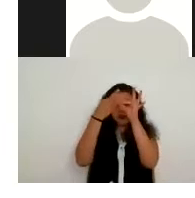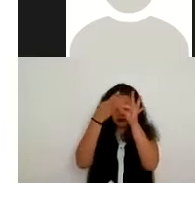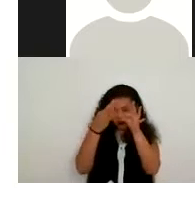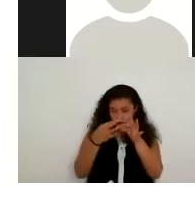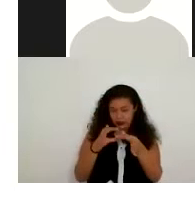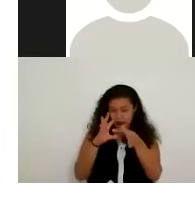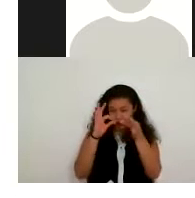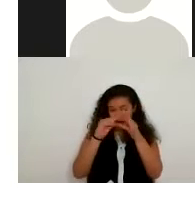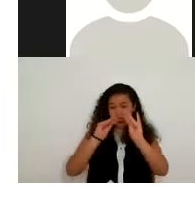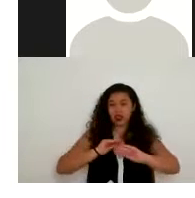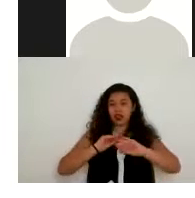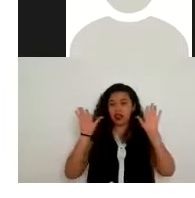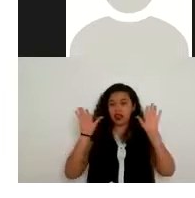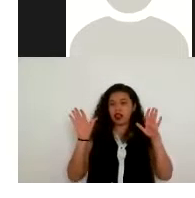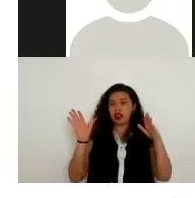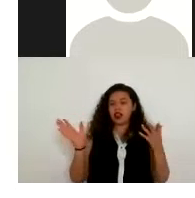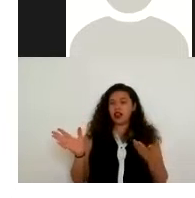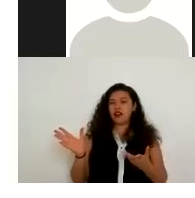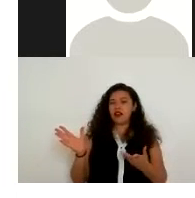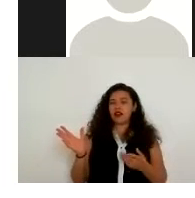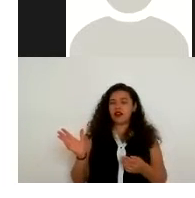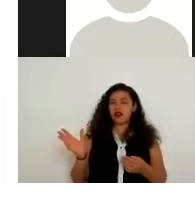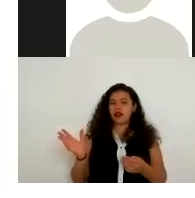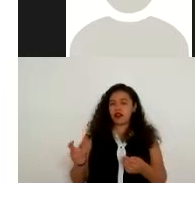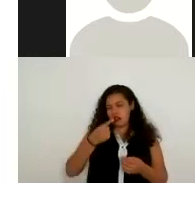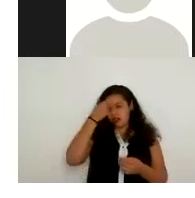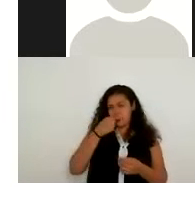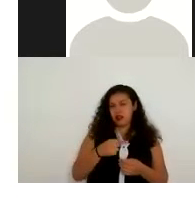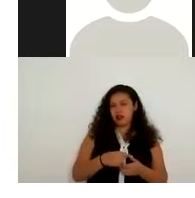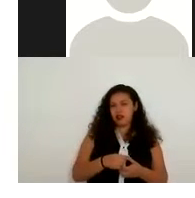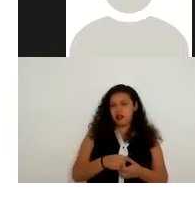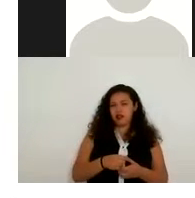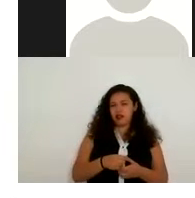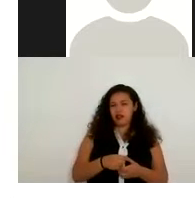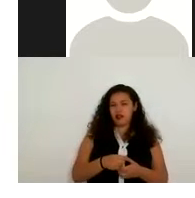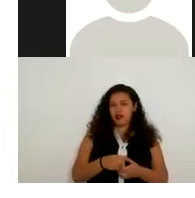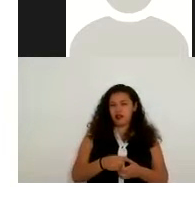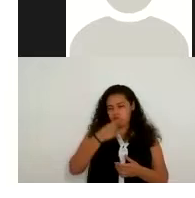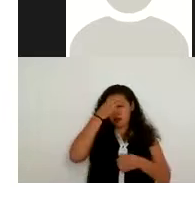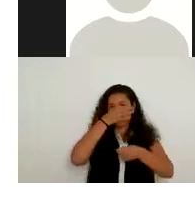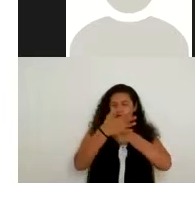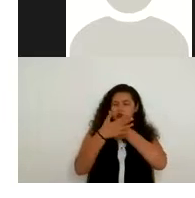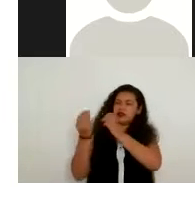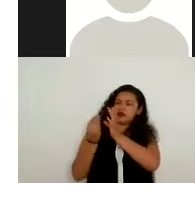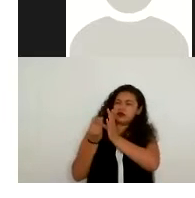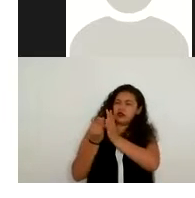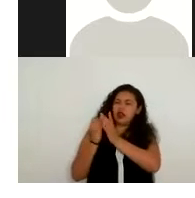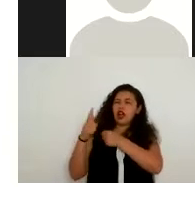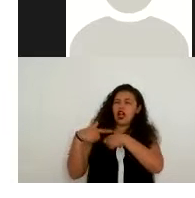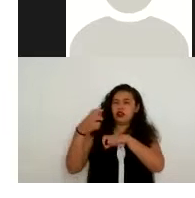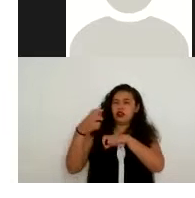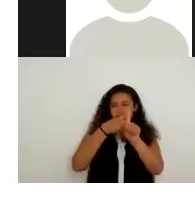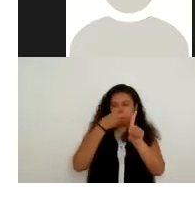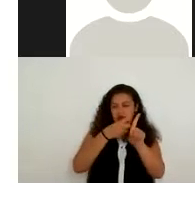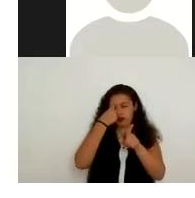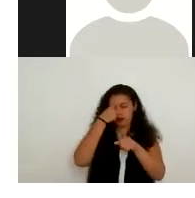expectativa de privacidad sin causar perjuicio ante alguno de los intereses del titular no deben